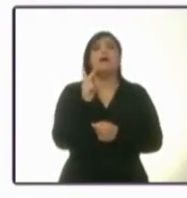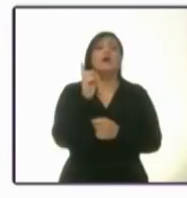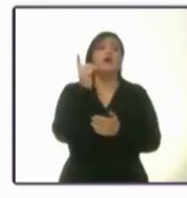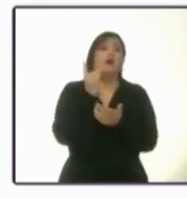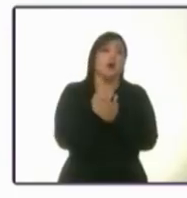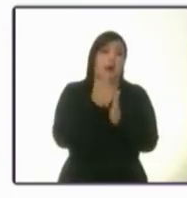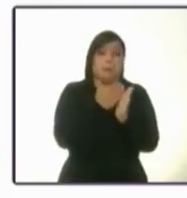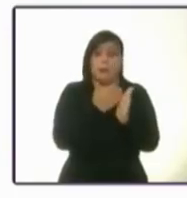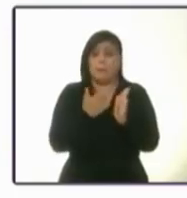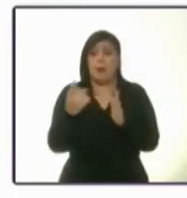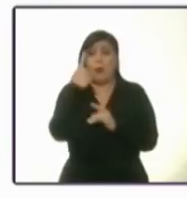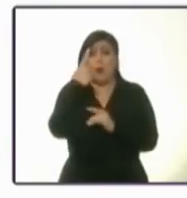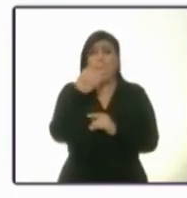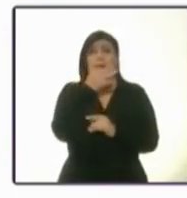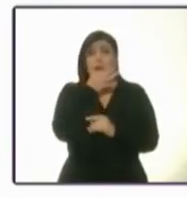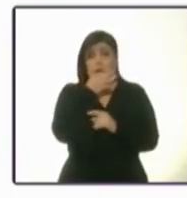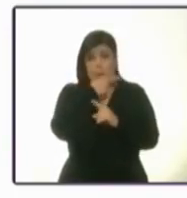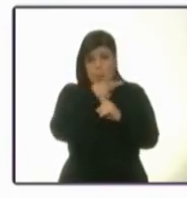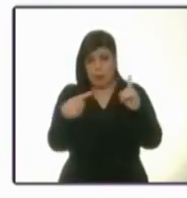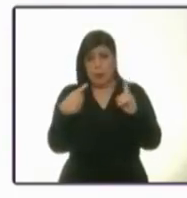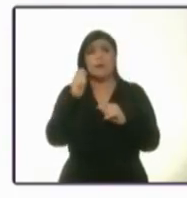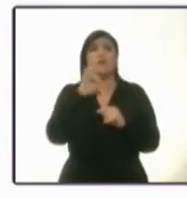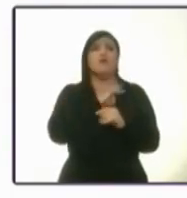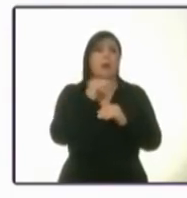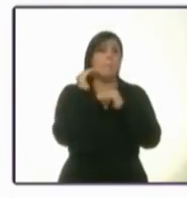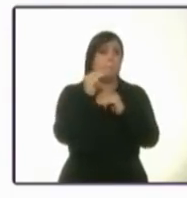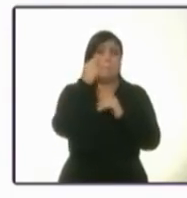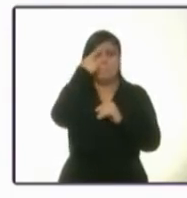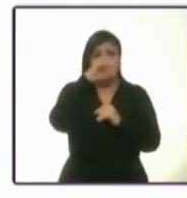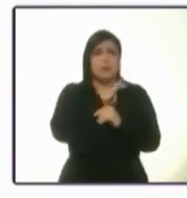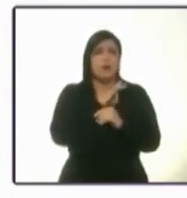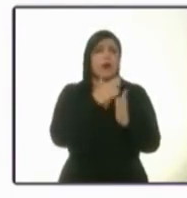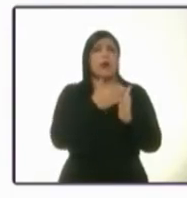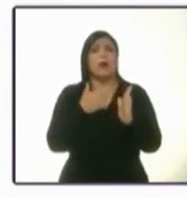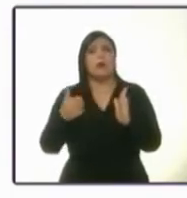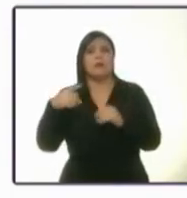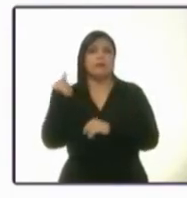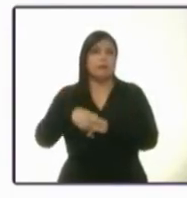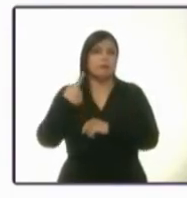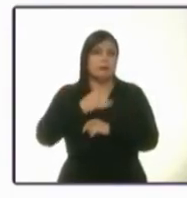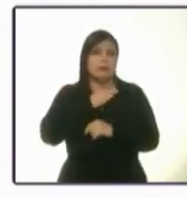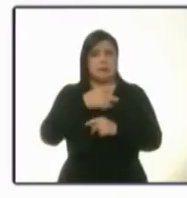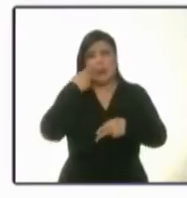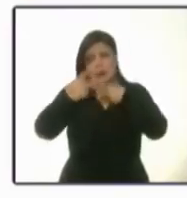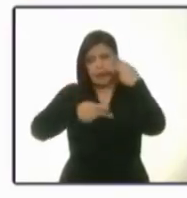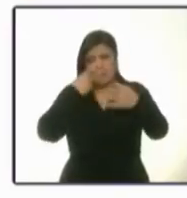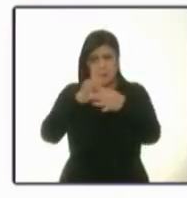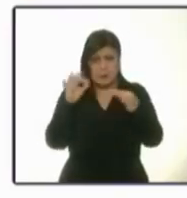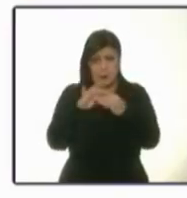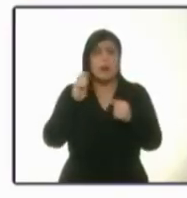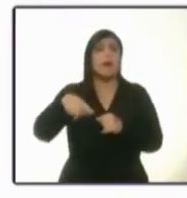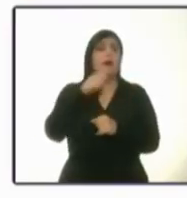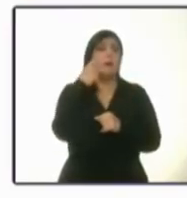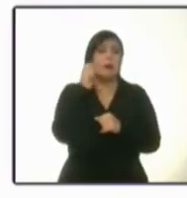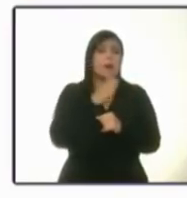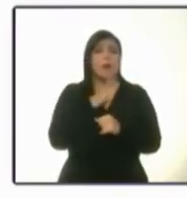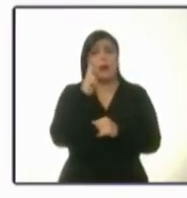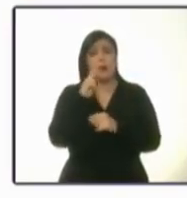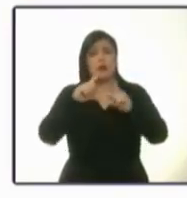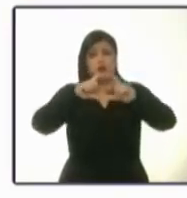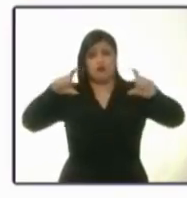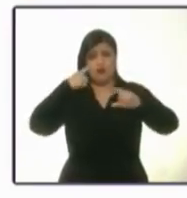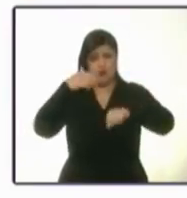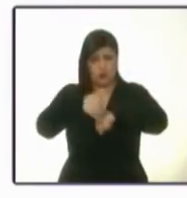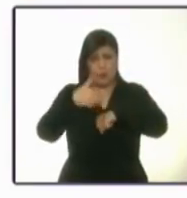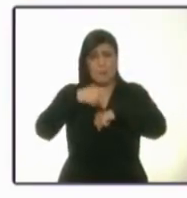podrán disponer de un minuto y medio máximo de intervención continua. El tiempo que utilicen aparecerá en un cronómetro a la vista